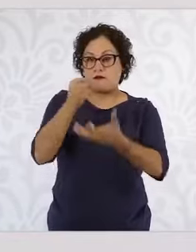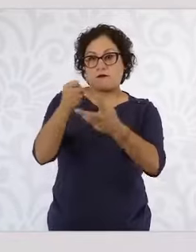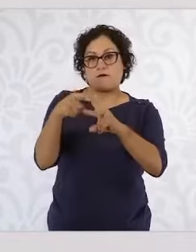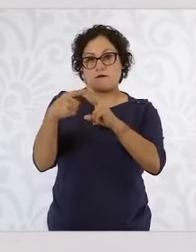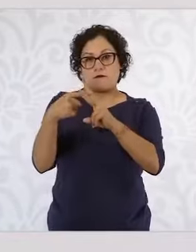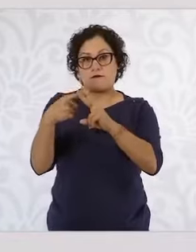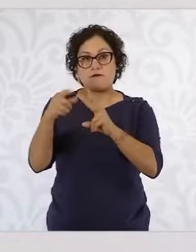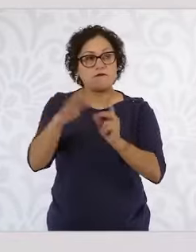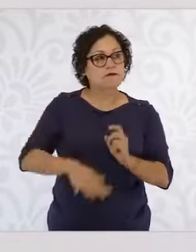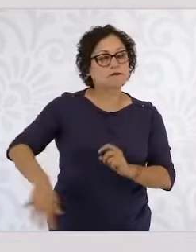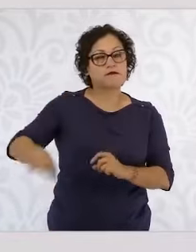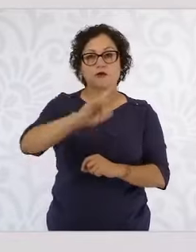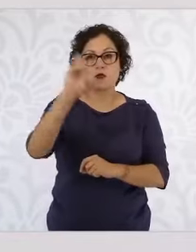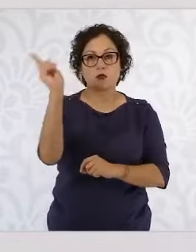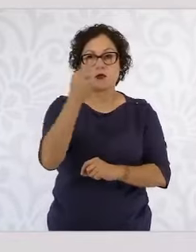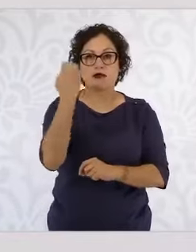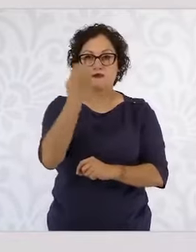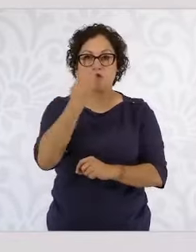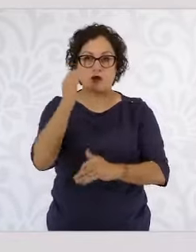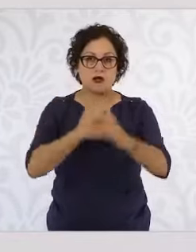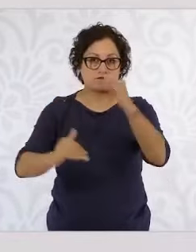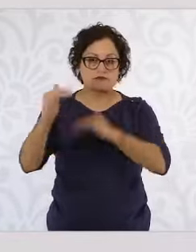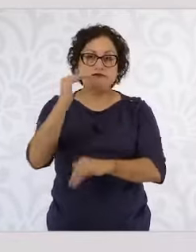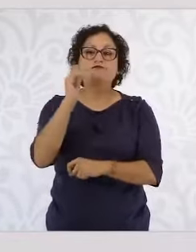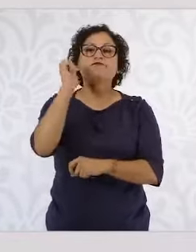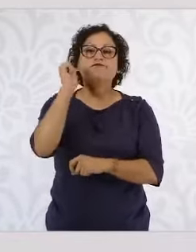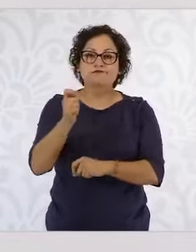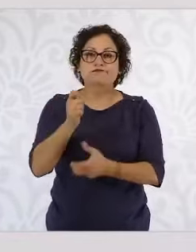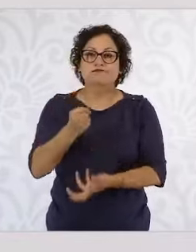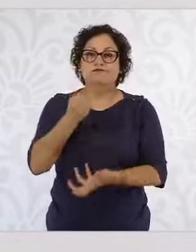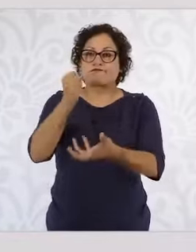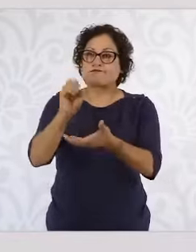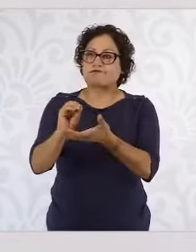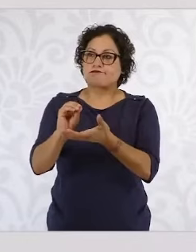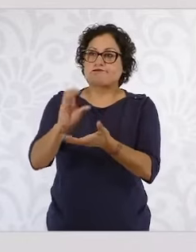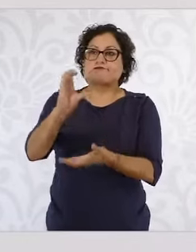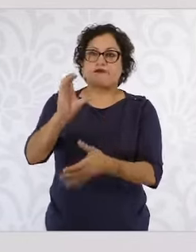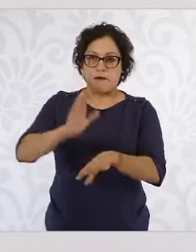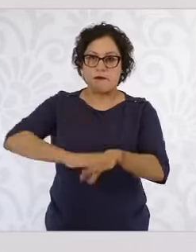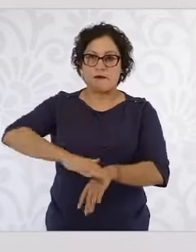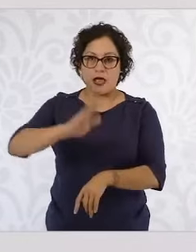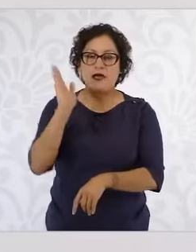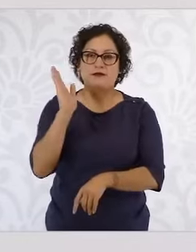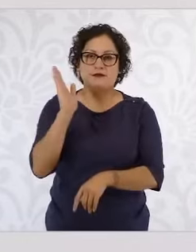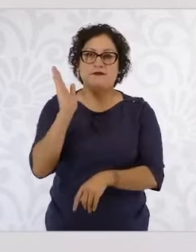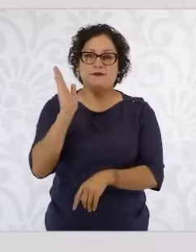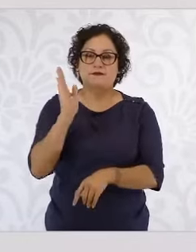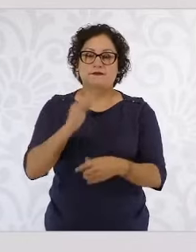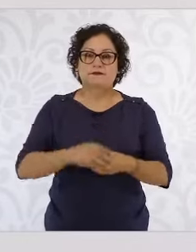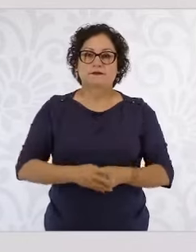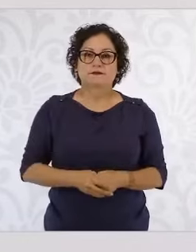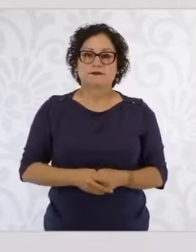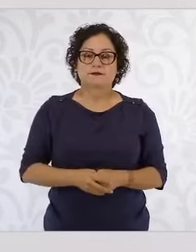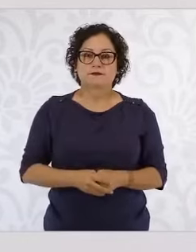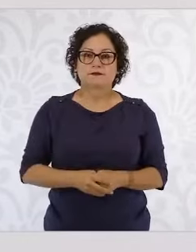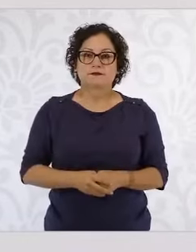inflación, igual que en otros lugares. Estamos dando un